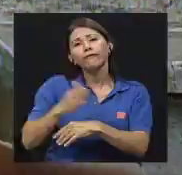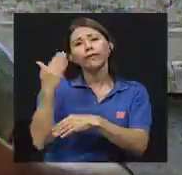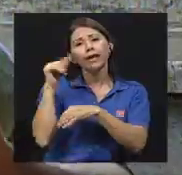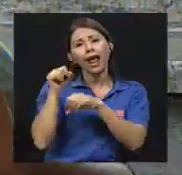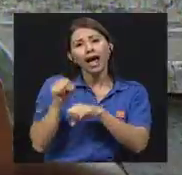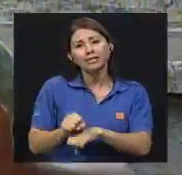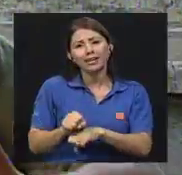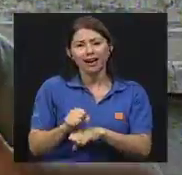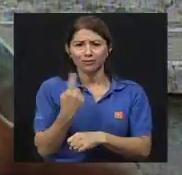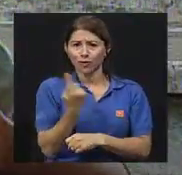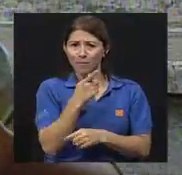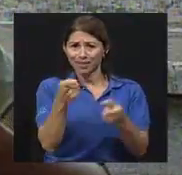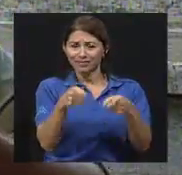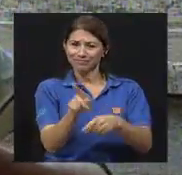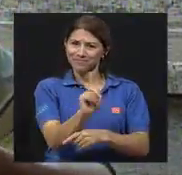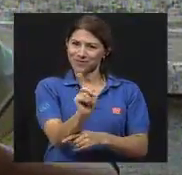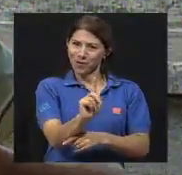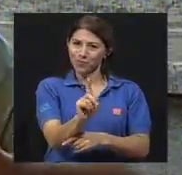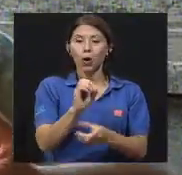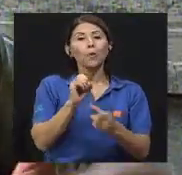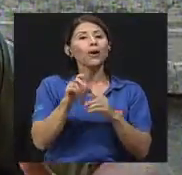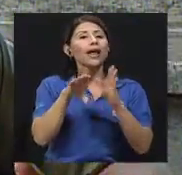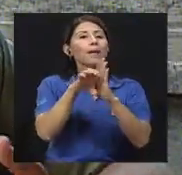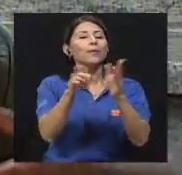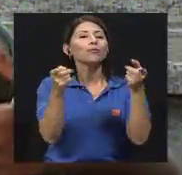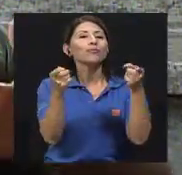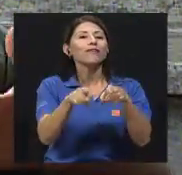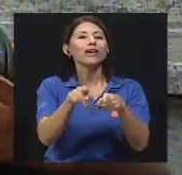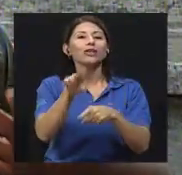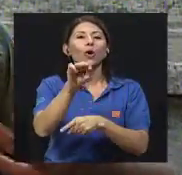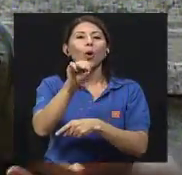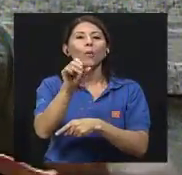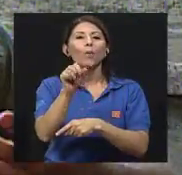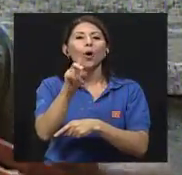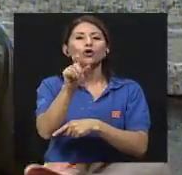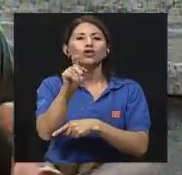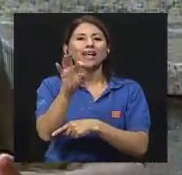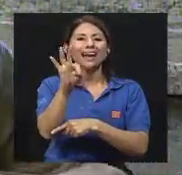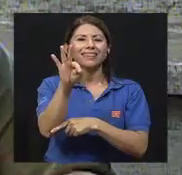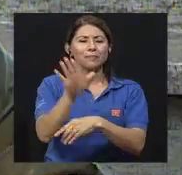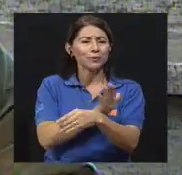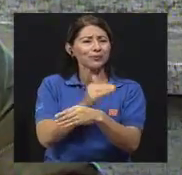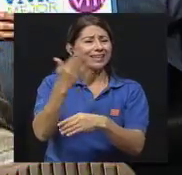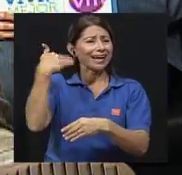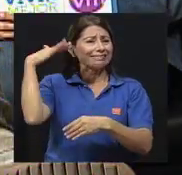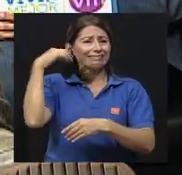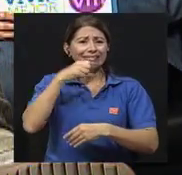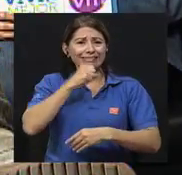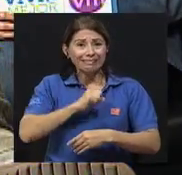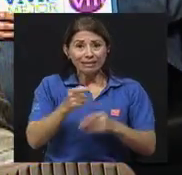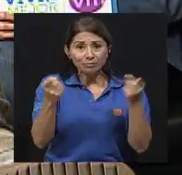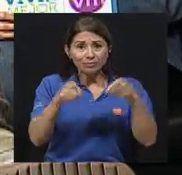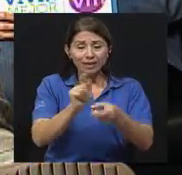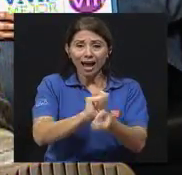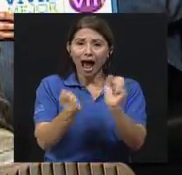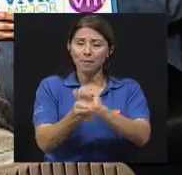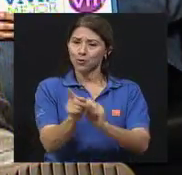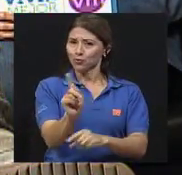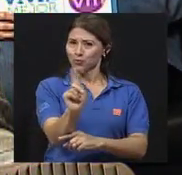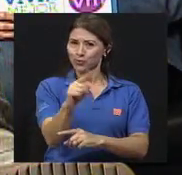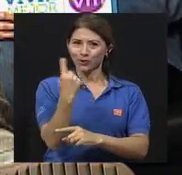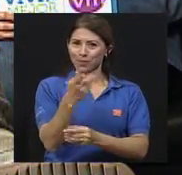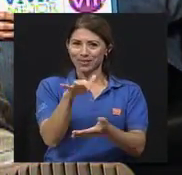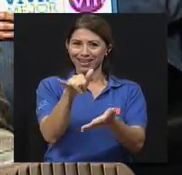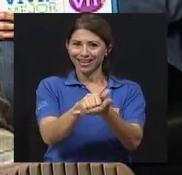¿verdad? O como que la música clásica o el llamado efecto Mozart es lo que logra el cambio. Desde nuestra perspectiva,